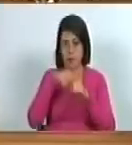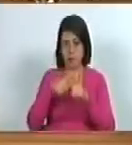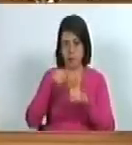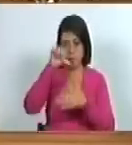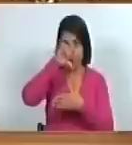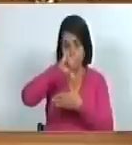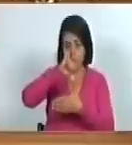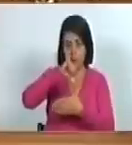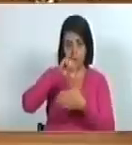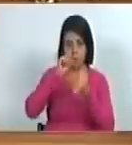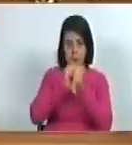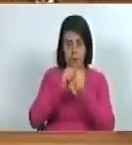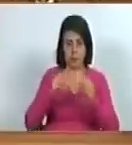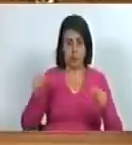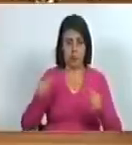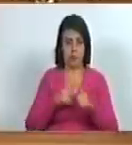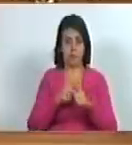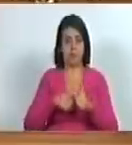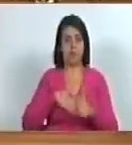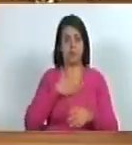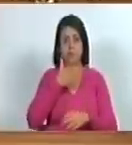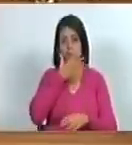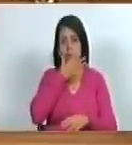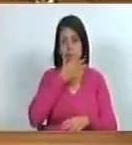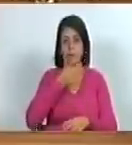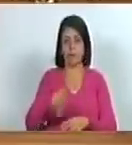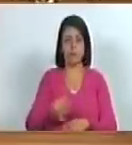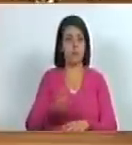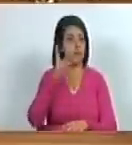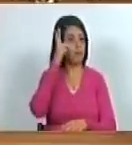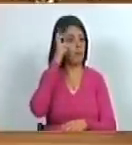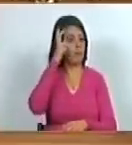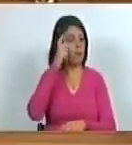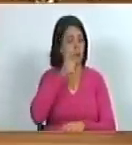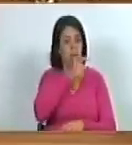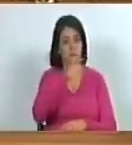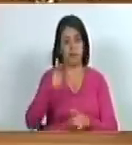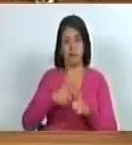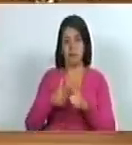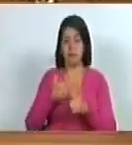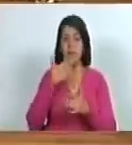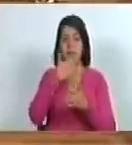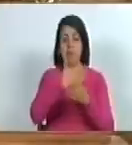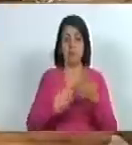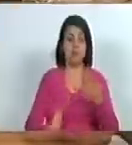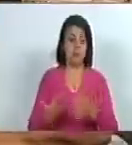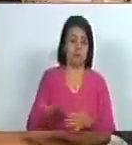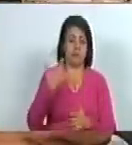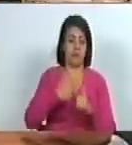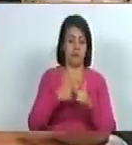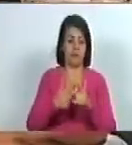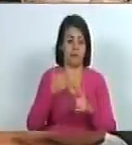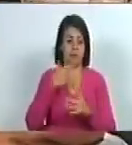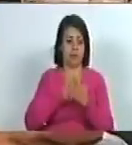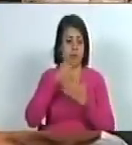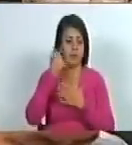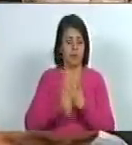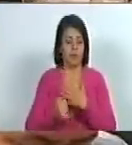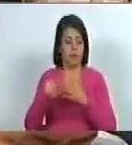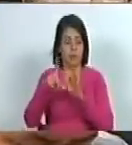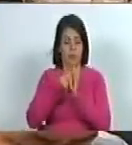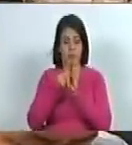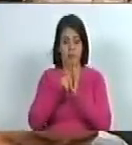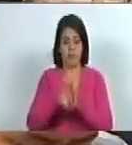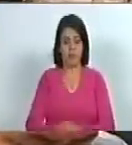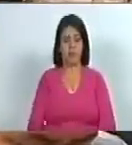Sudamérica en el continente en poder facilitar escuchar el pueblo y proponer este importante proyecto de ley